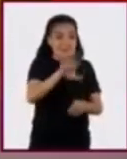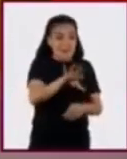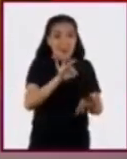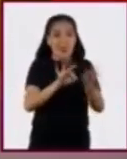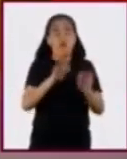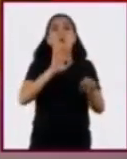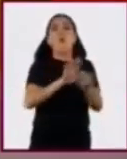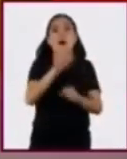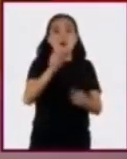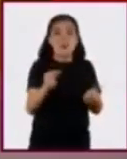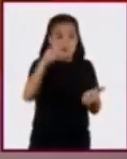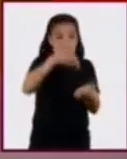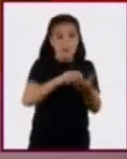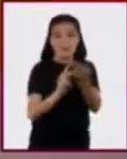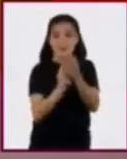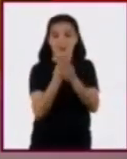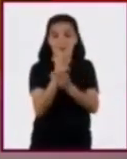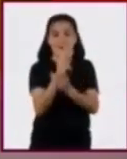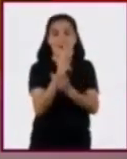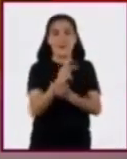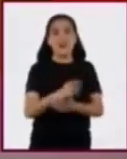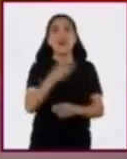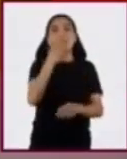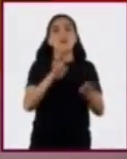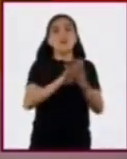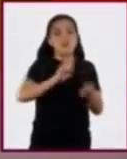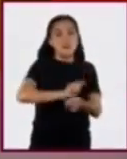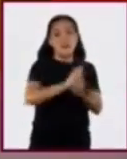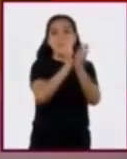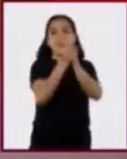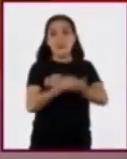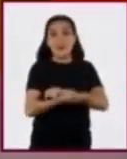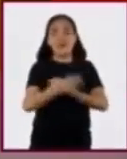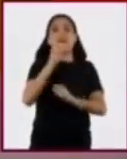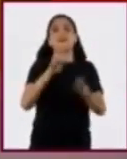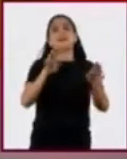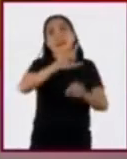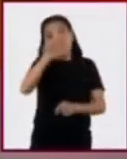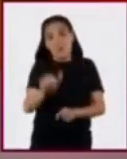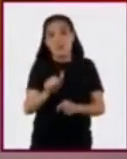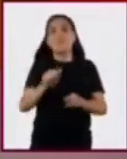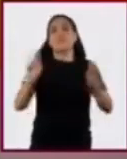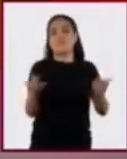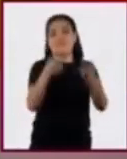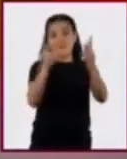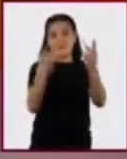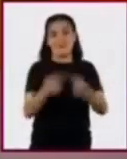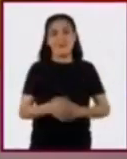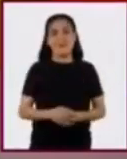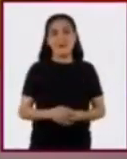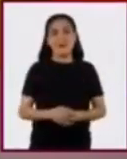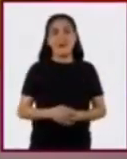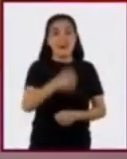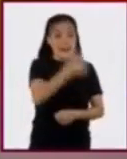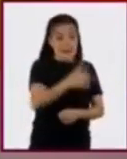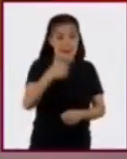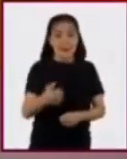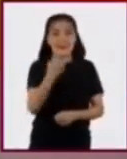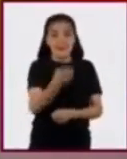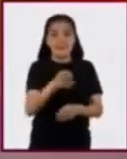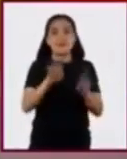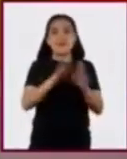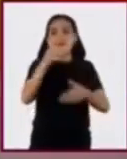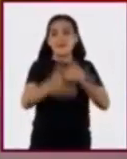de las semillas del cultivo, su transformación y su comercialización. Cada uno de estos